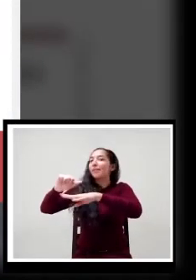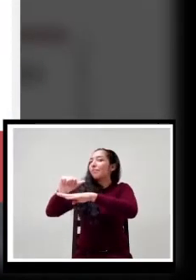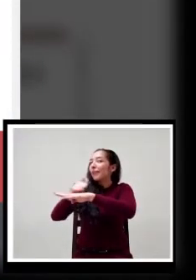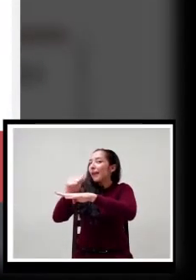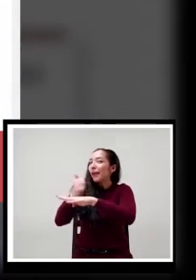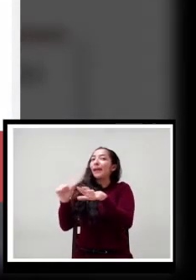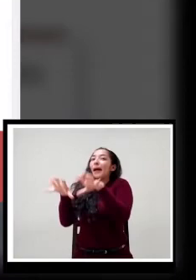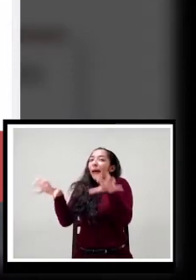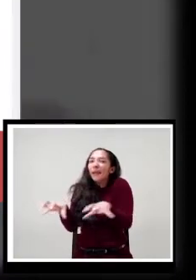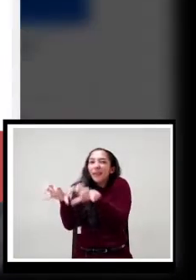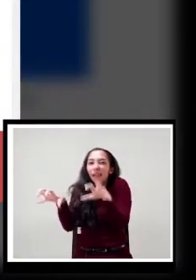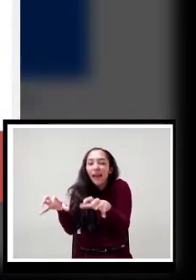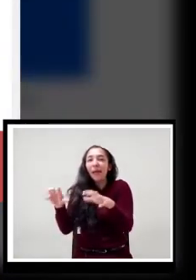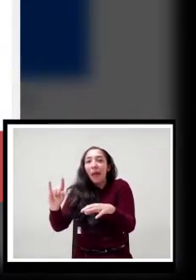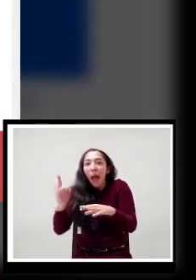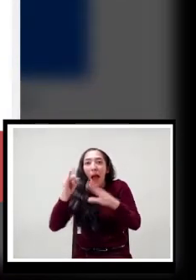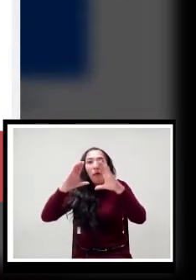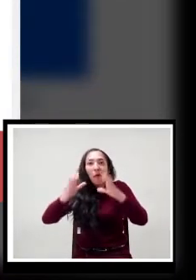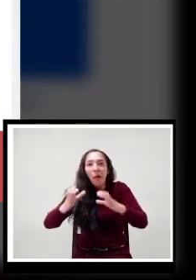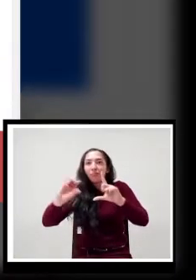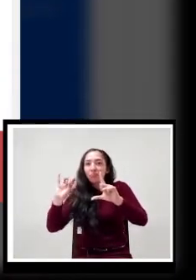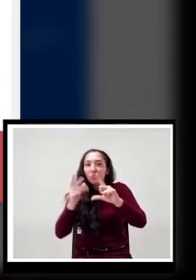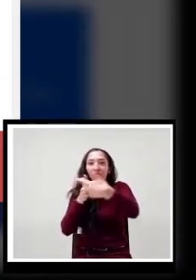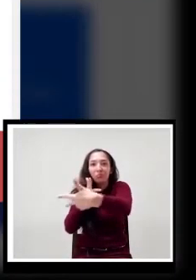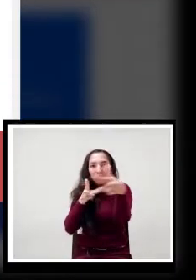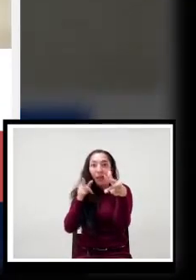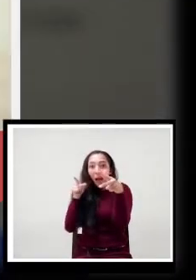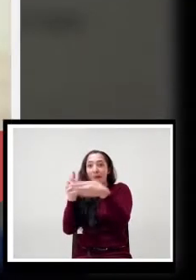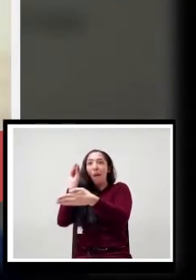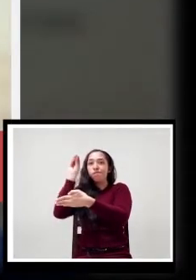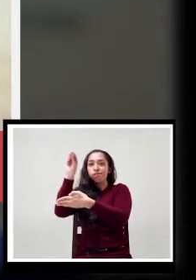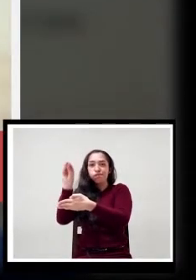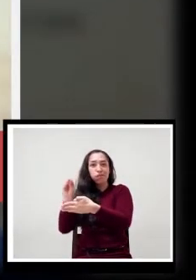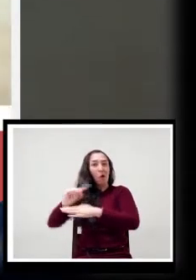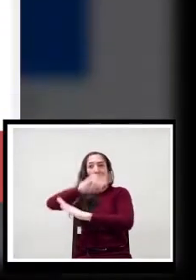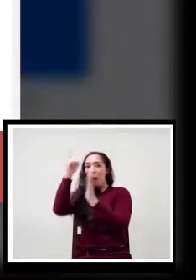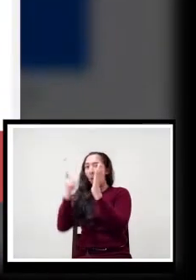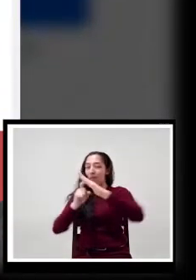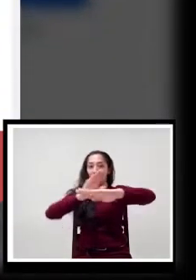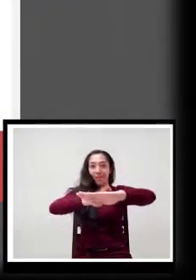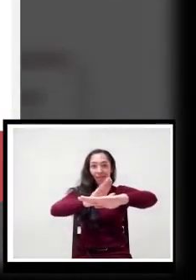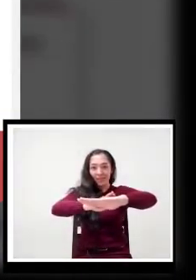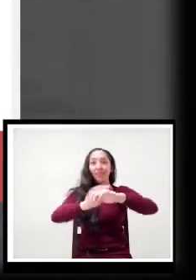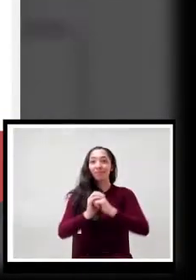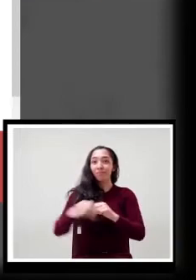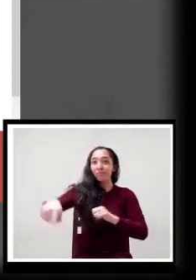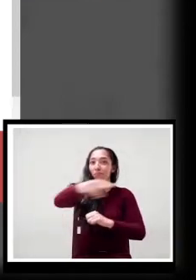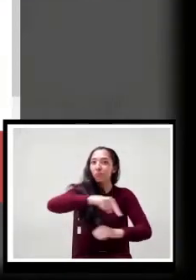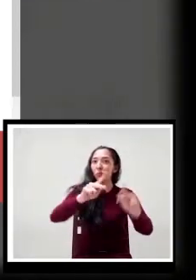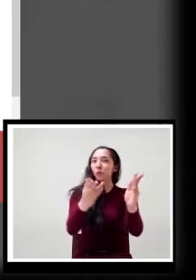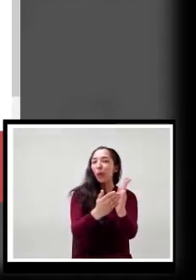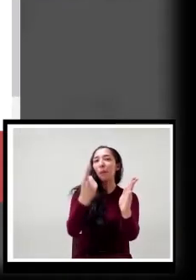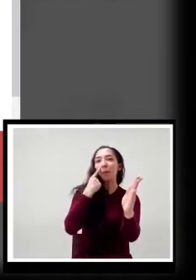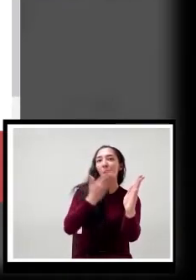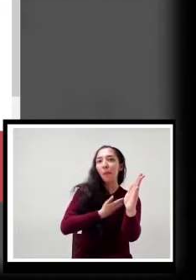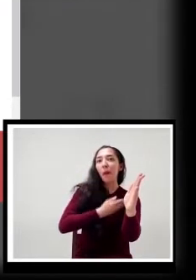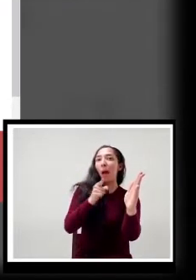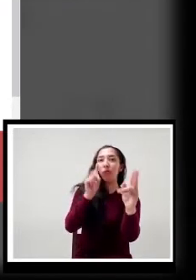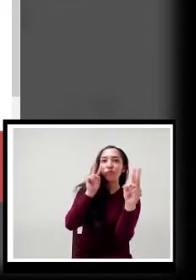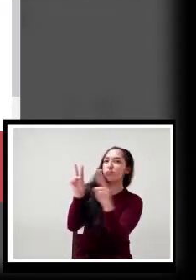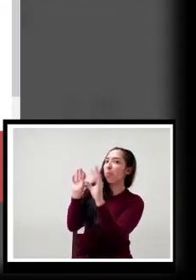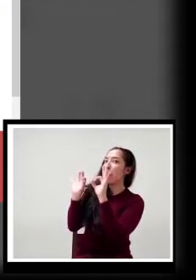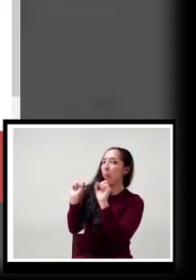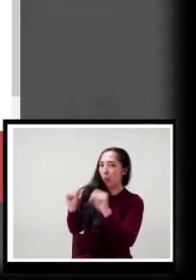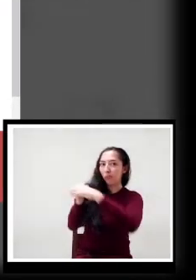que se publicaban, las interacciones que se tenían con los estudiantes. Adicionalmente, en esta página, utilizó la